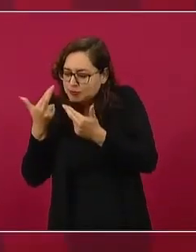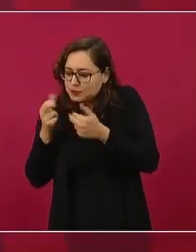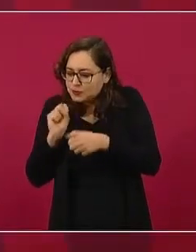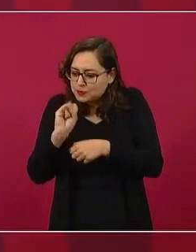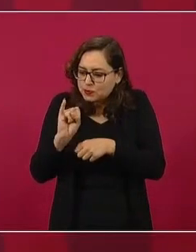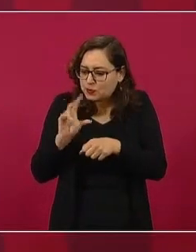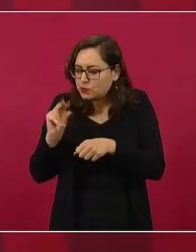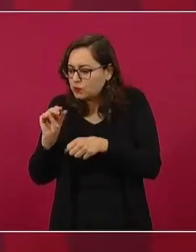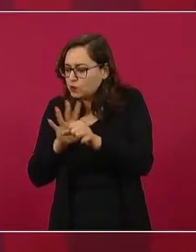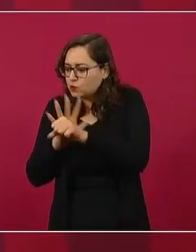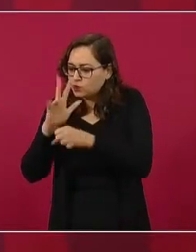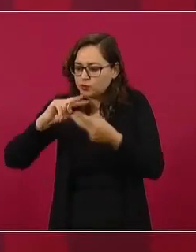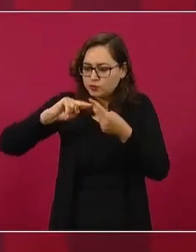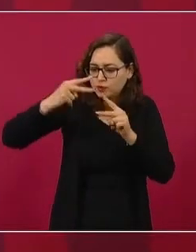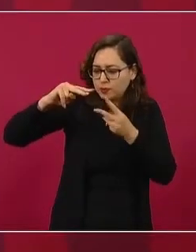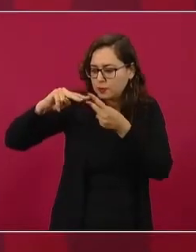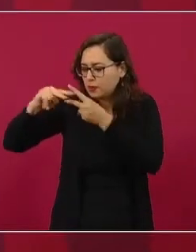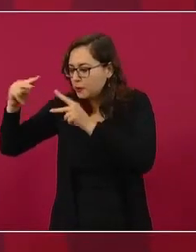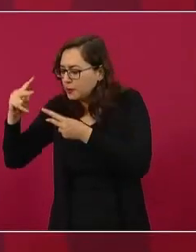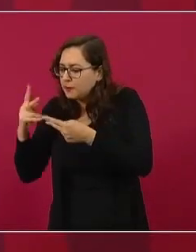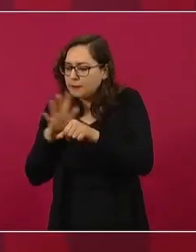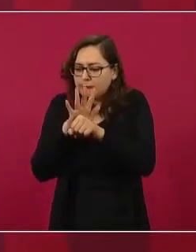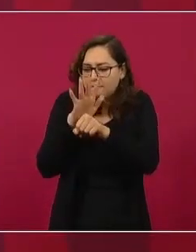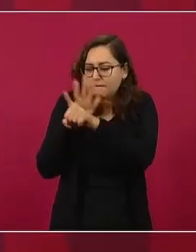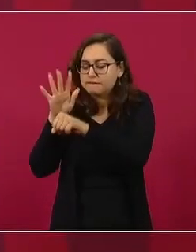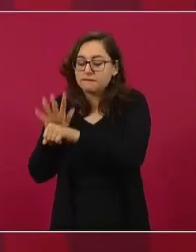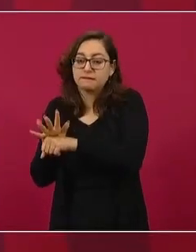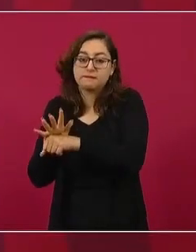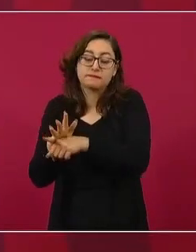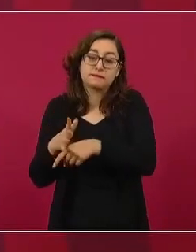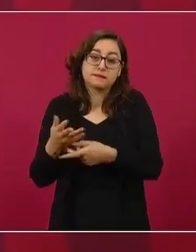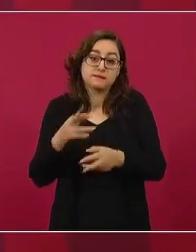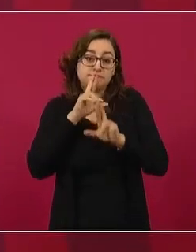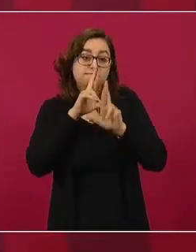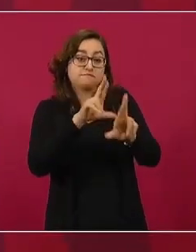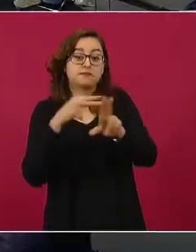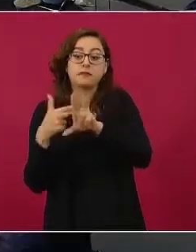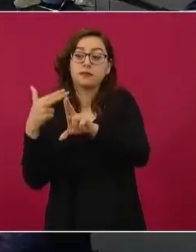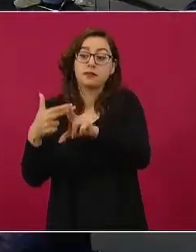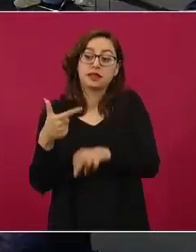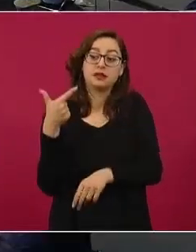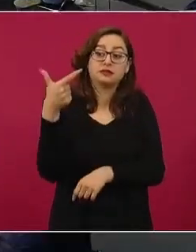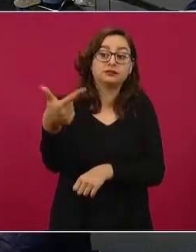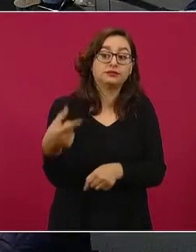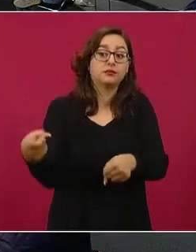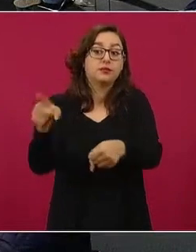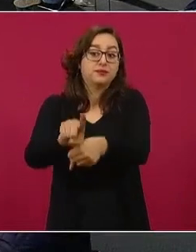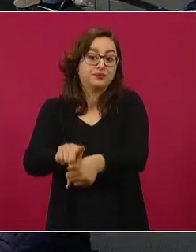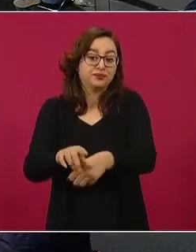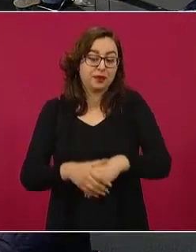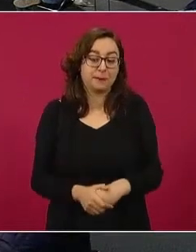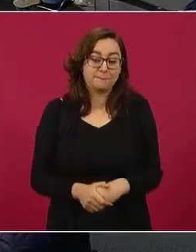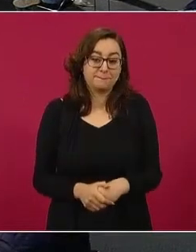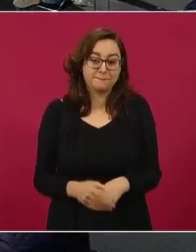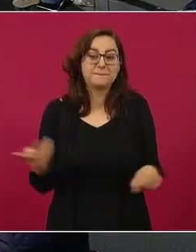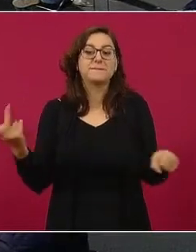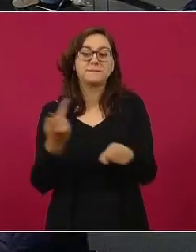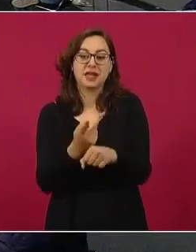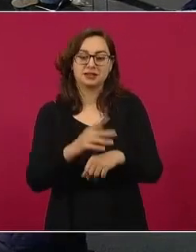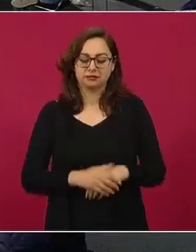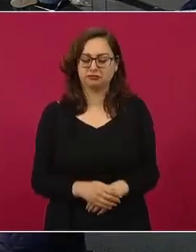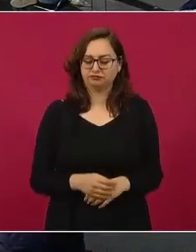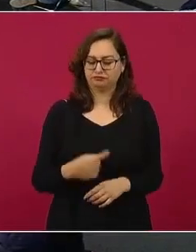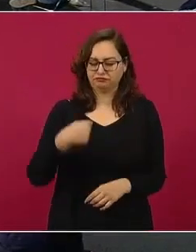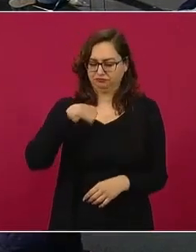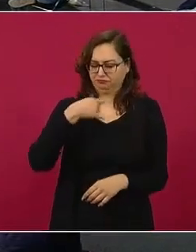a veces. Entonces, de manera que si una persona tiene Omicron, cuando reciba su resultado ya se curó, ya se restableció.